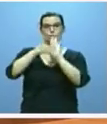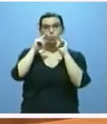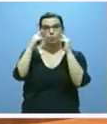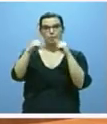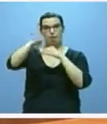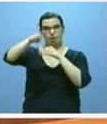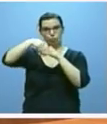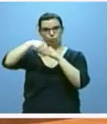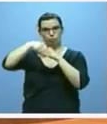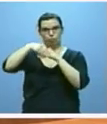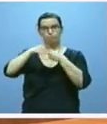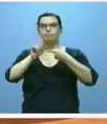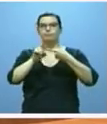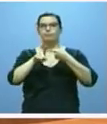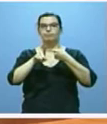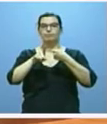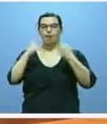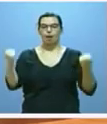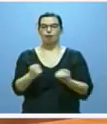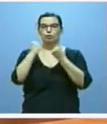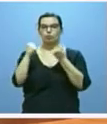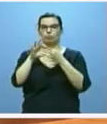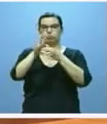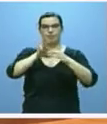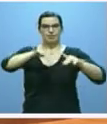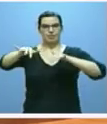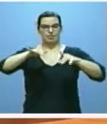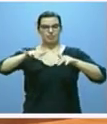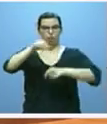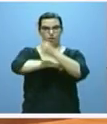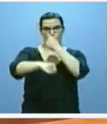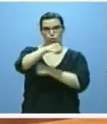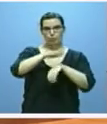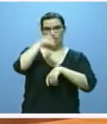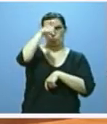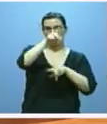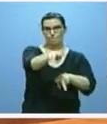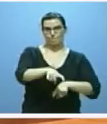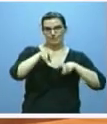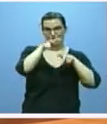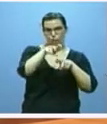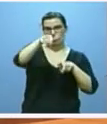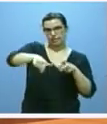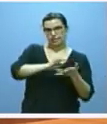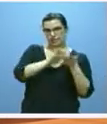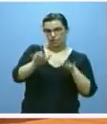anexos las actuaciones correspondientes al Plan de Dinamización Económica de los municipios mineros de Castilla y León, por valor